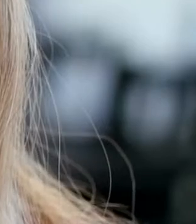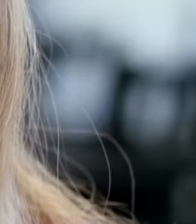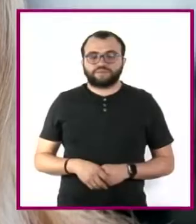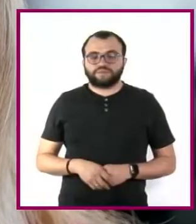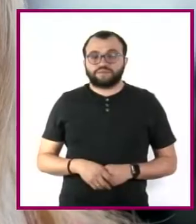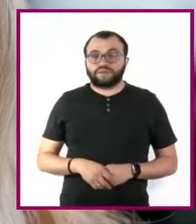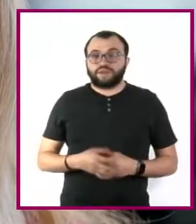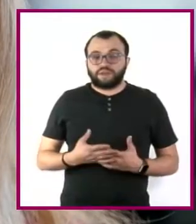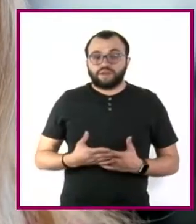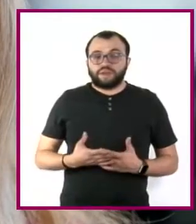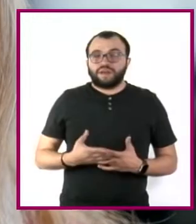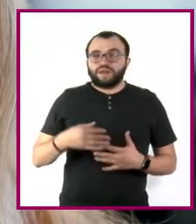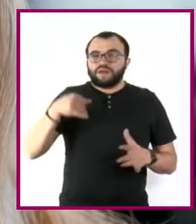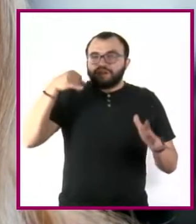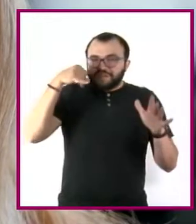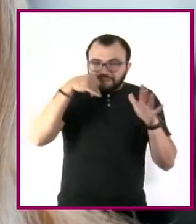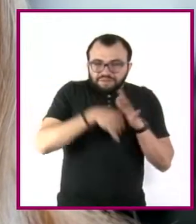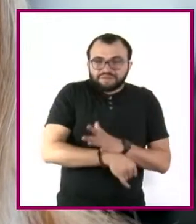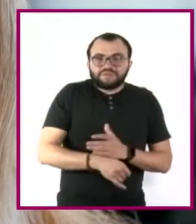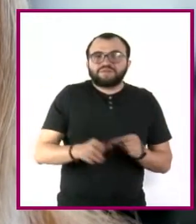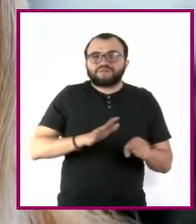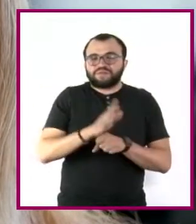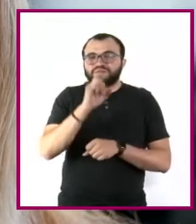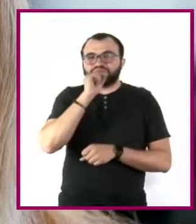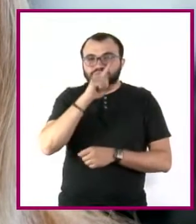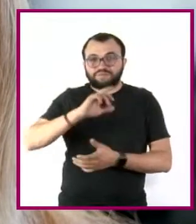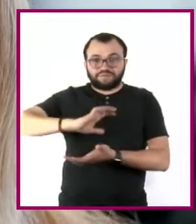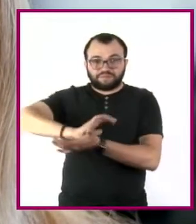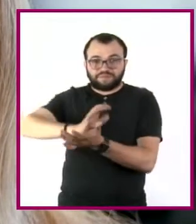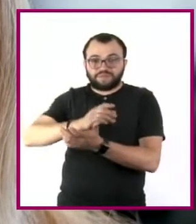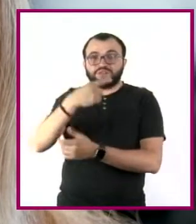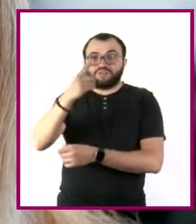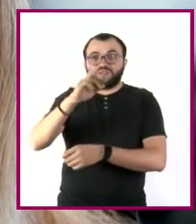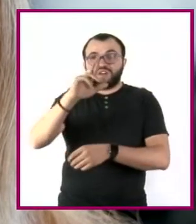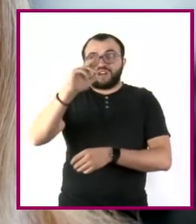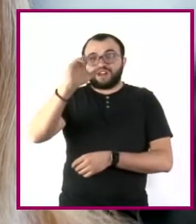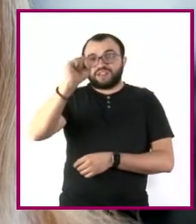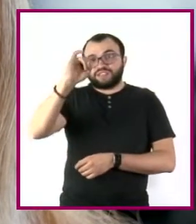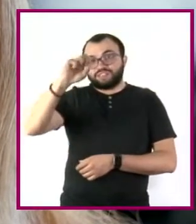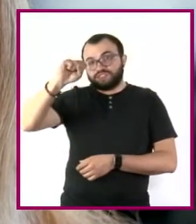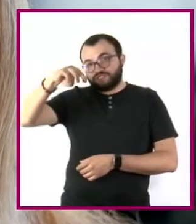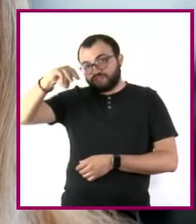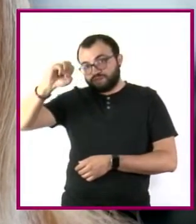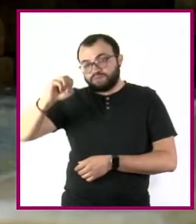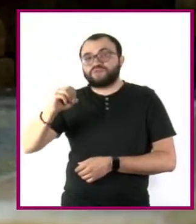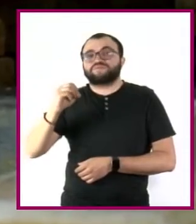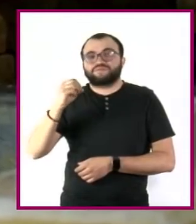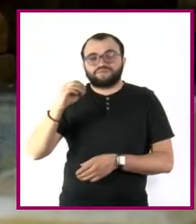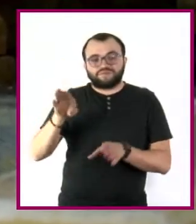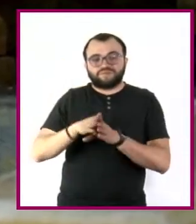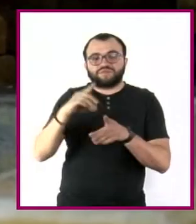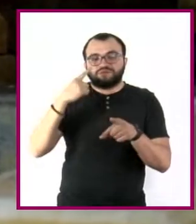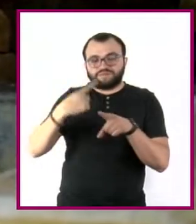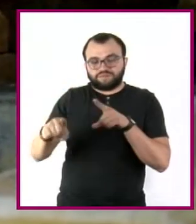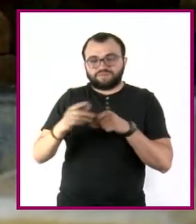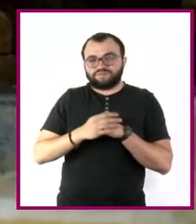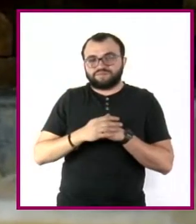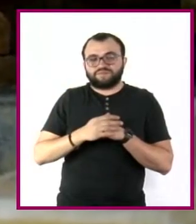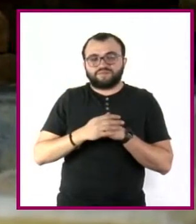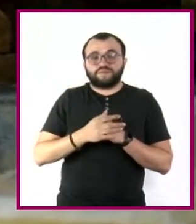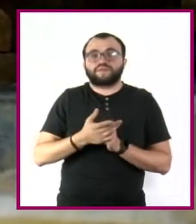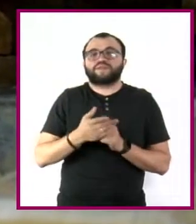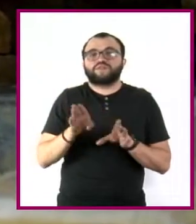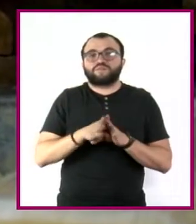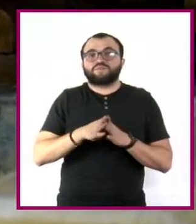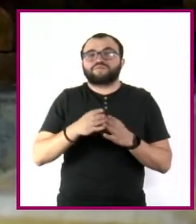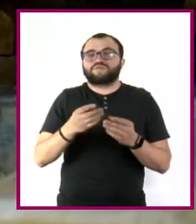En el fondo, el racismo y la discriminación se fundamentan en el miedo y la identificación de otro distinto. Dentro de las principales formas